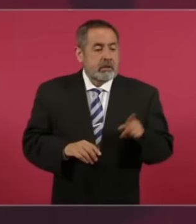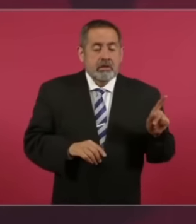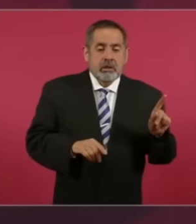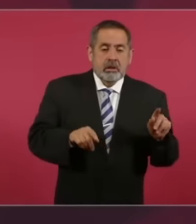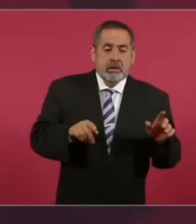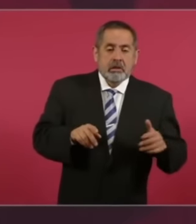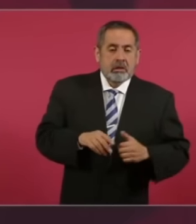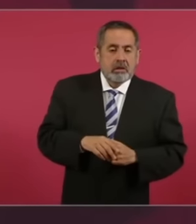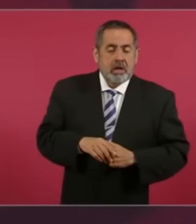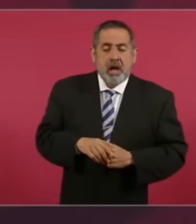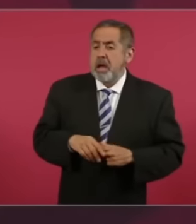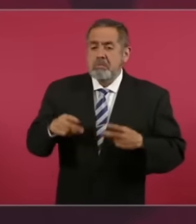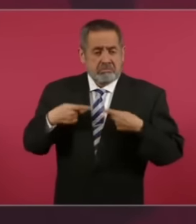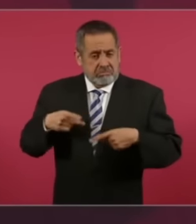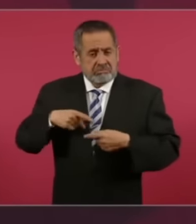muy